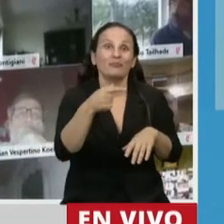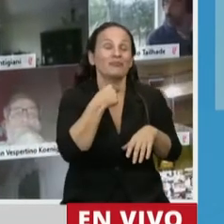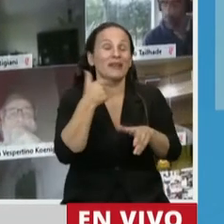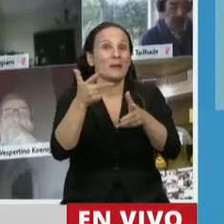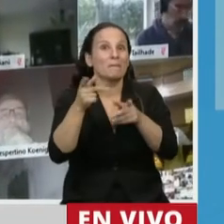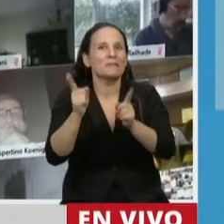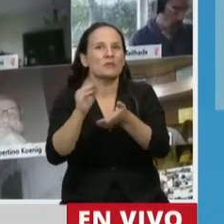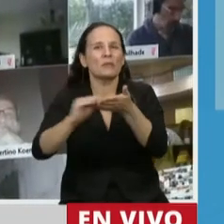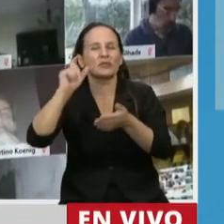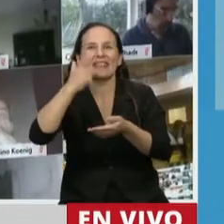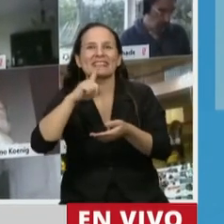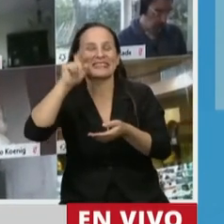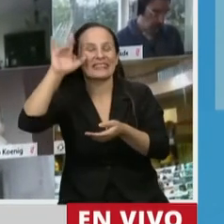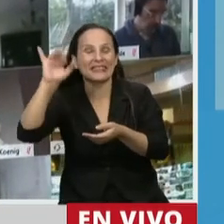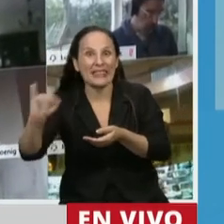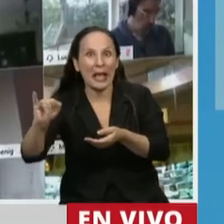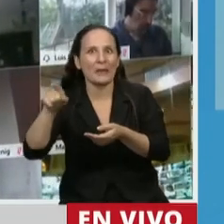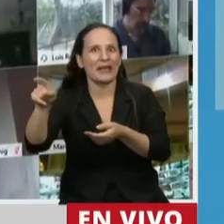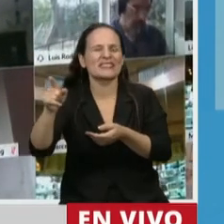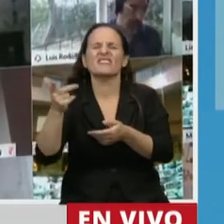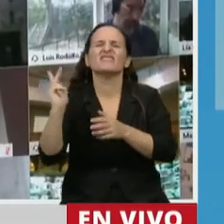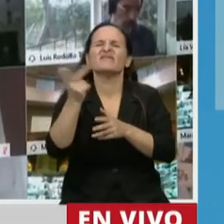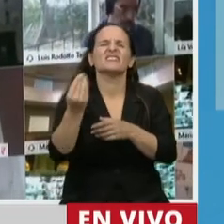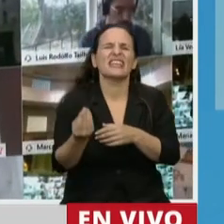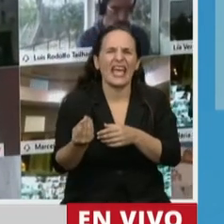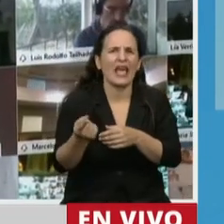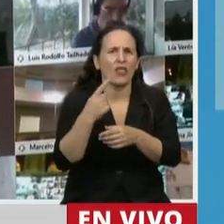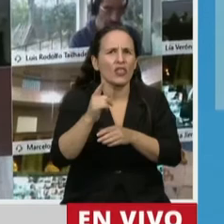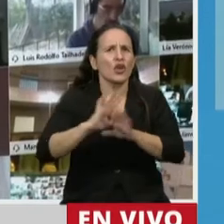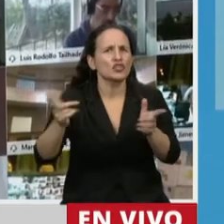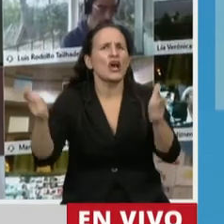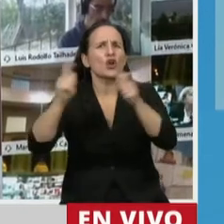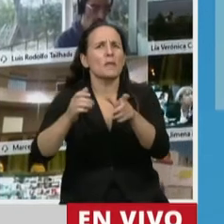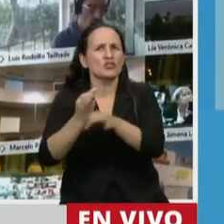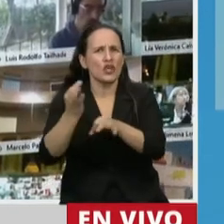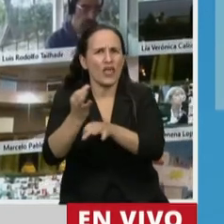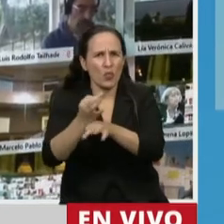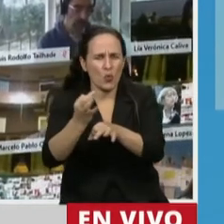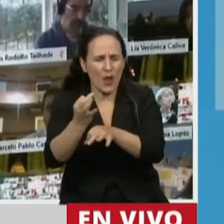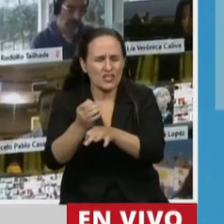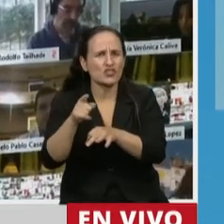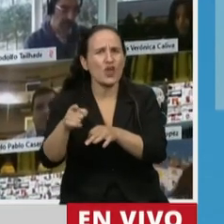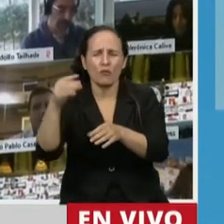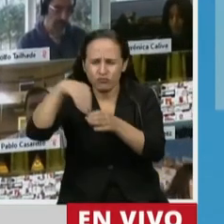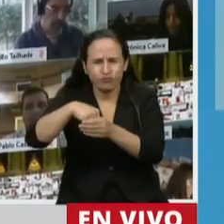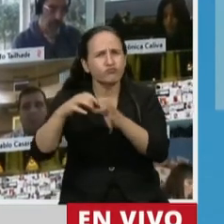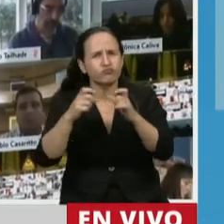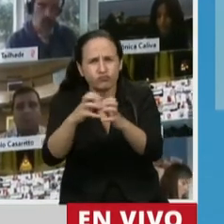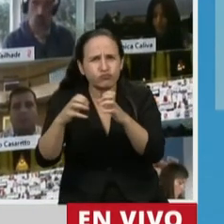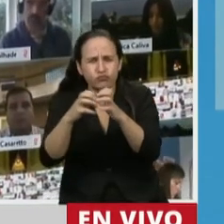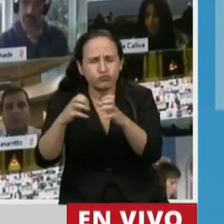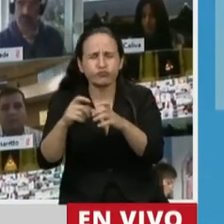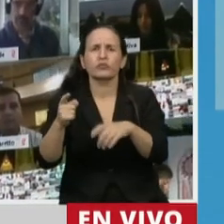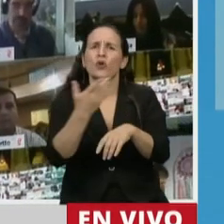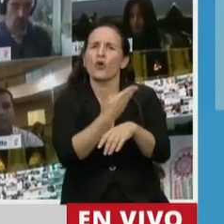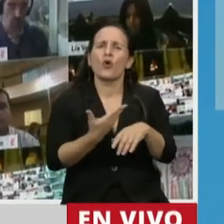diputado Esteves, preopinante, que nombró un acuerdo de la Comisión de Educación con el que se ha charlado con la